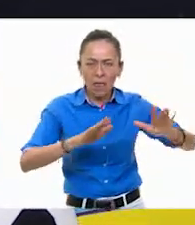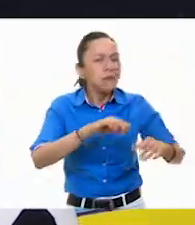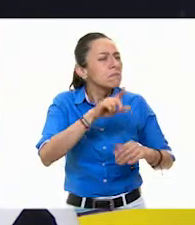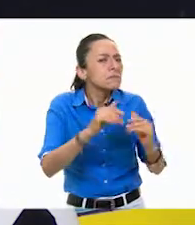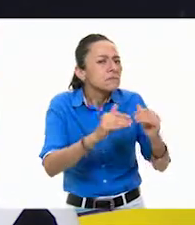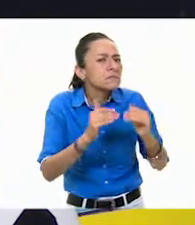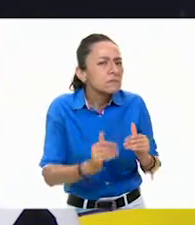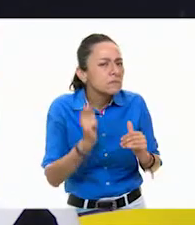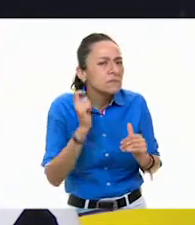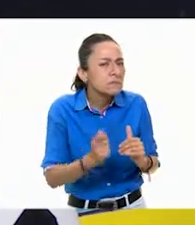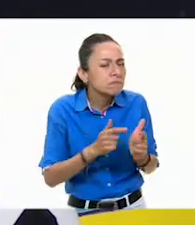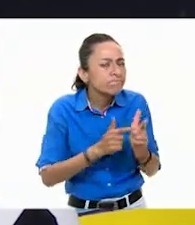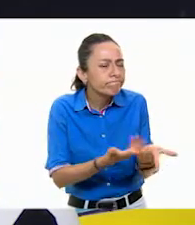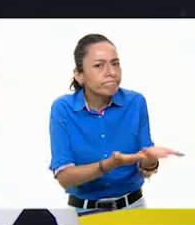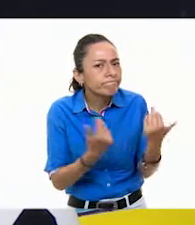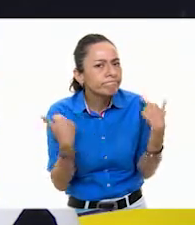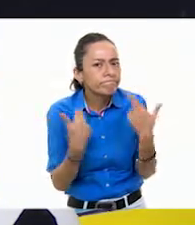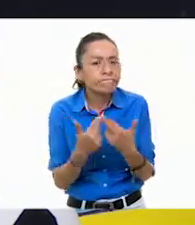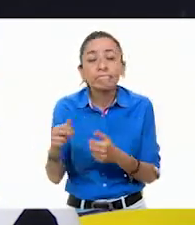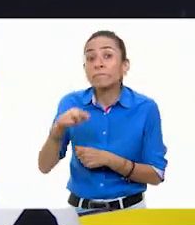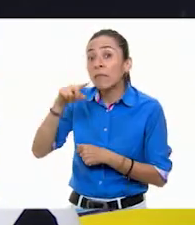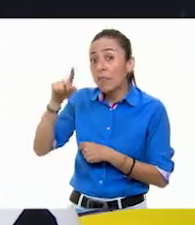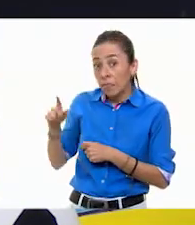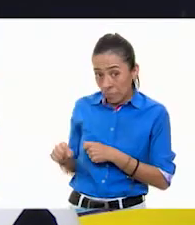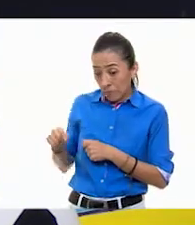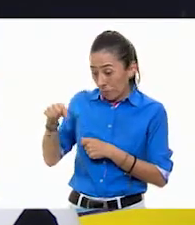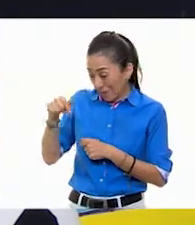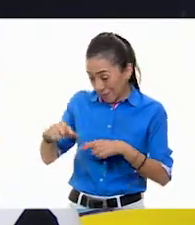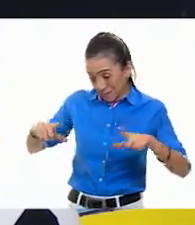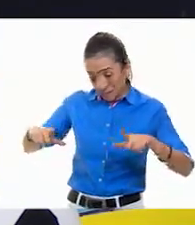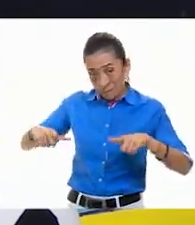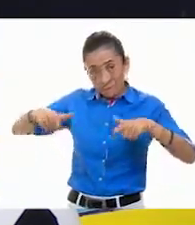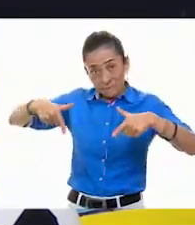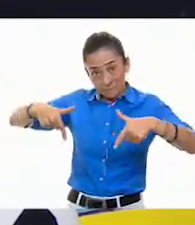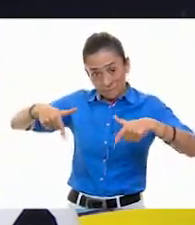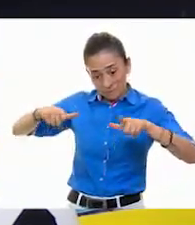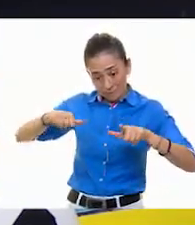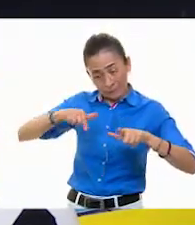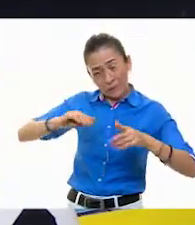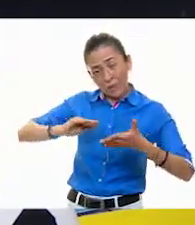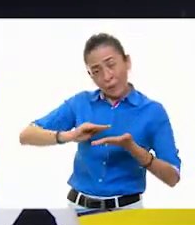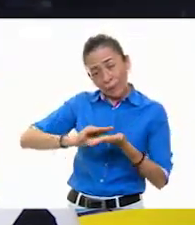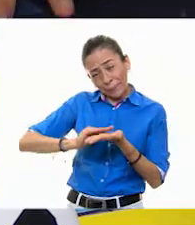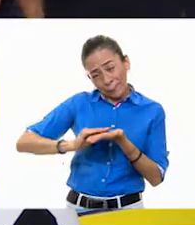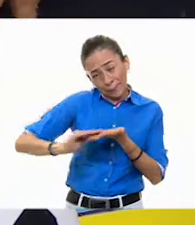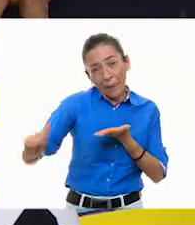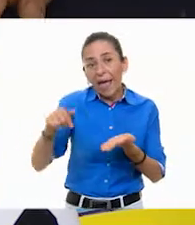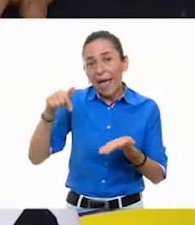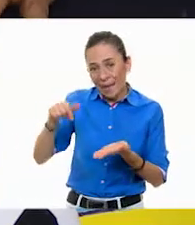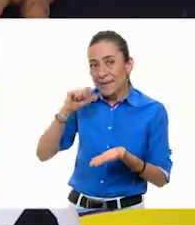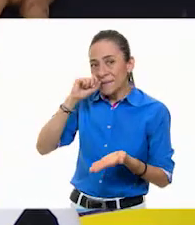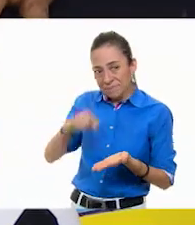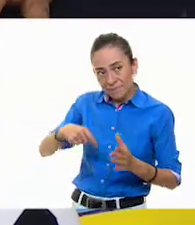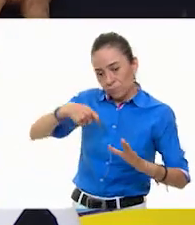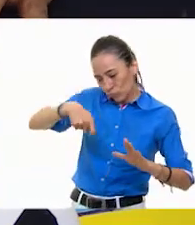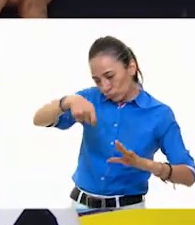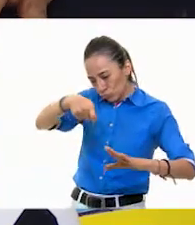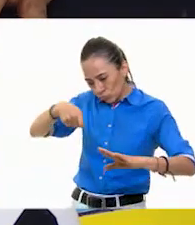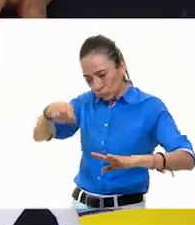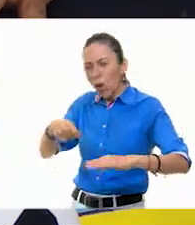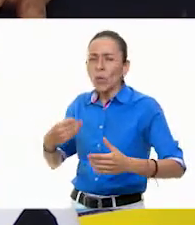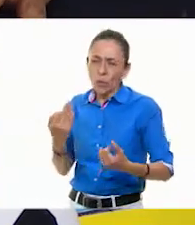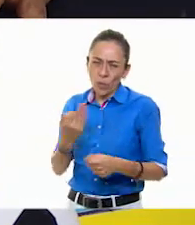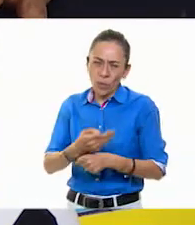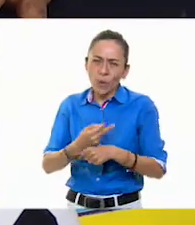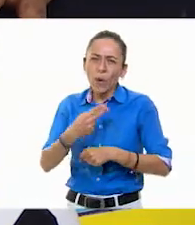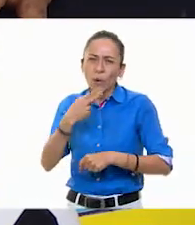hacer nuestro diseño sobre la superficie ya lisa de nuestra tabla. Aquí lo que estoy utilizando es una escuadra para sacar